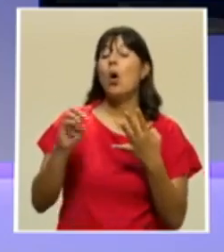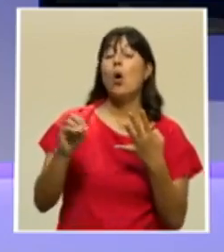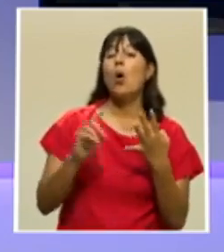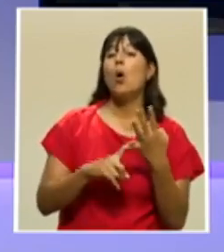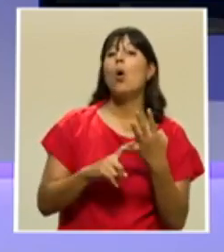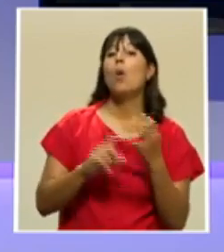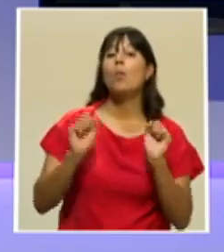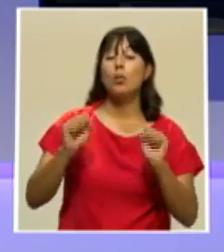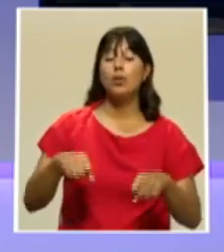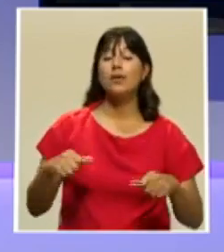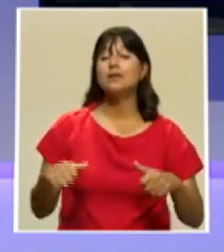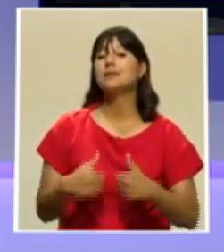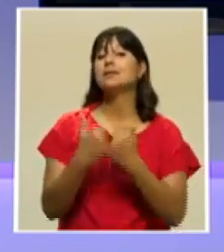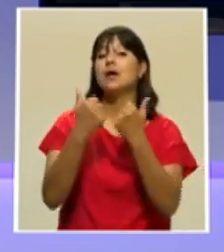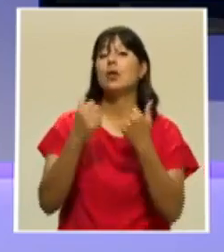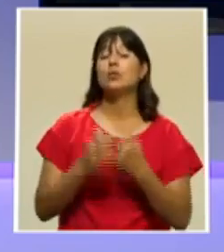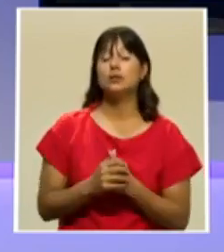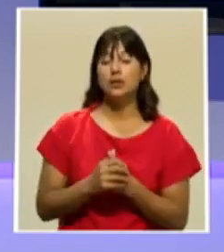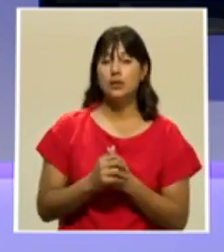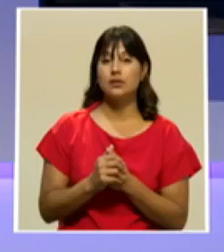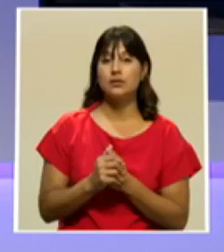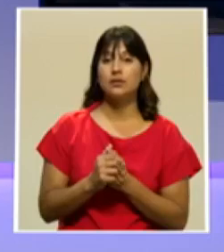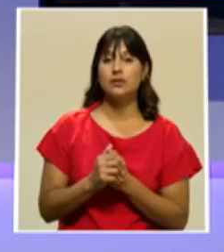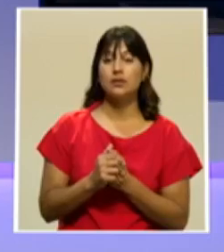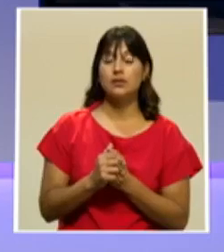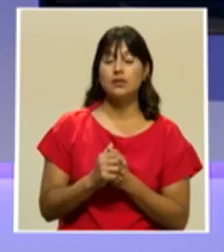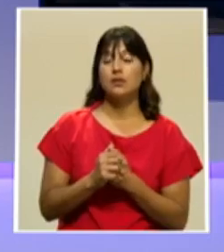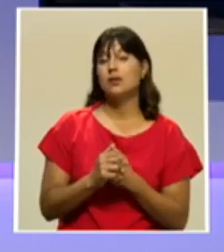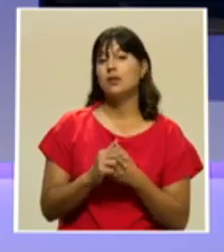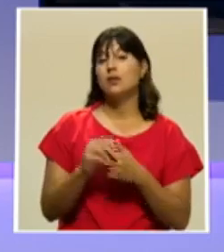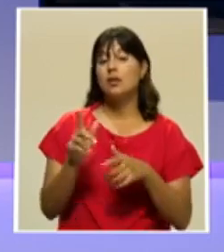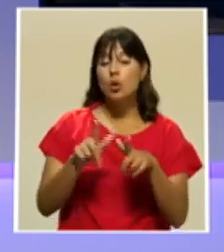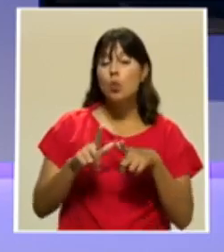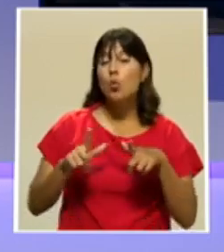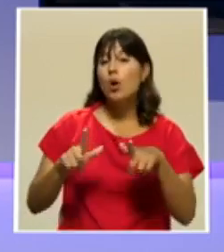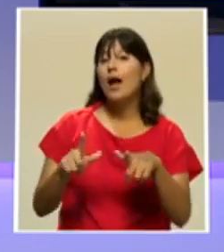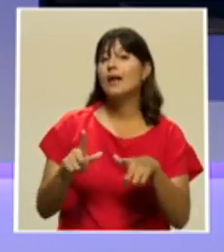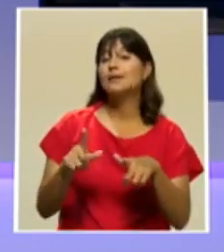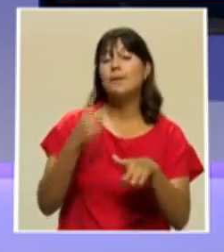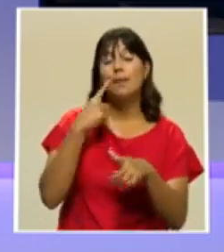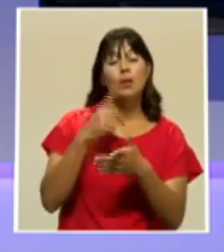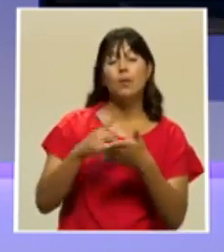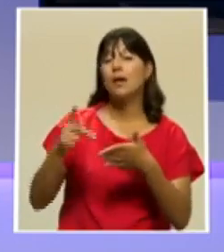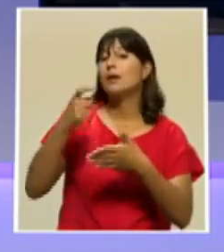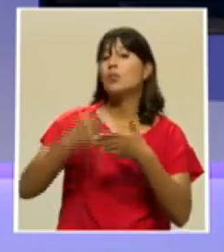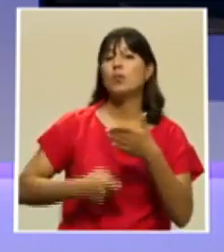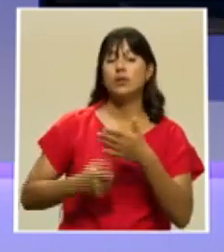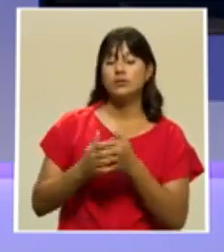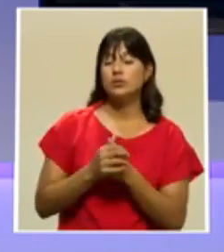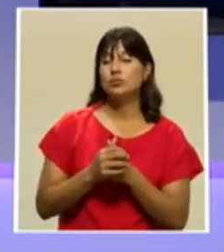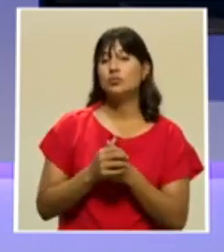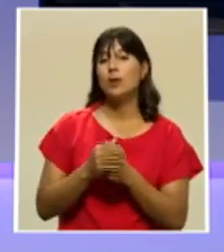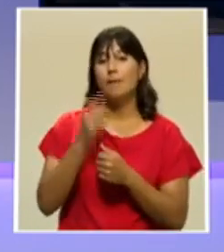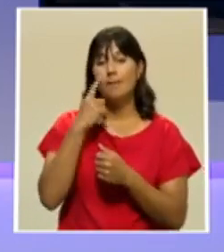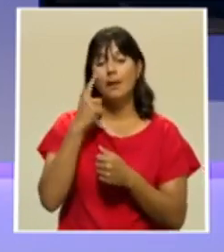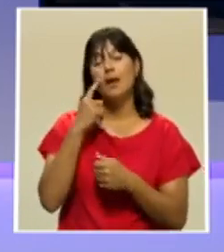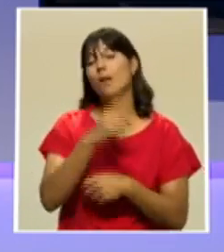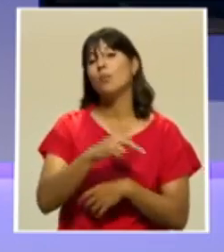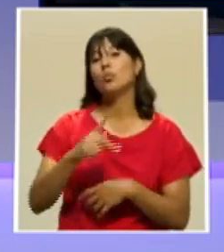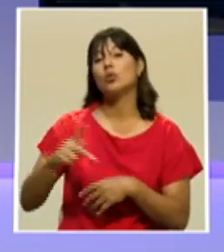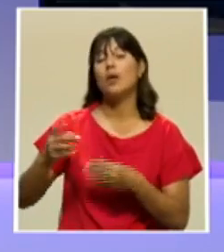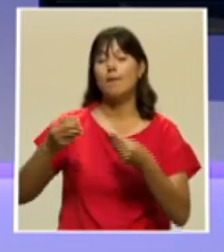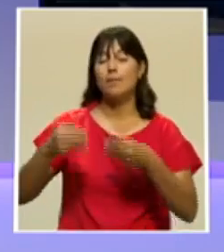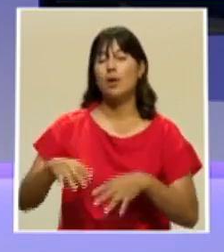el desarrollo de zonas francas. Imagínense que el Cantón Central, la ciudad de Punta Arenas, perdió cerca